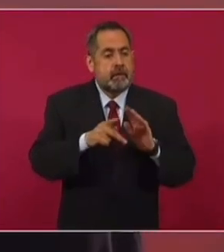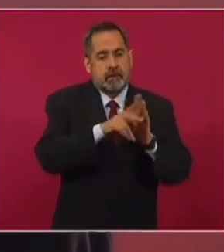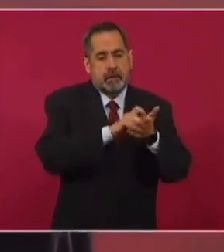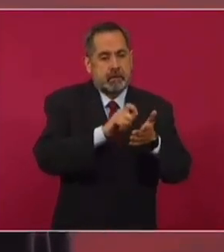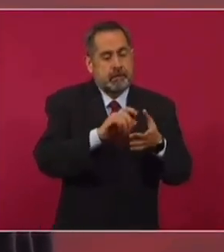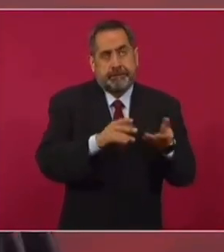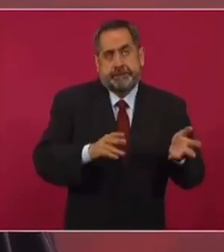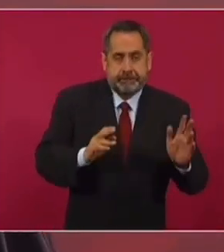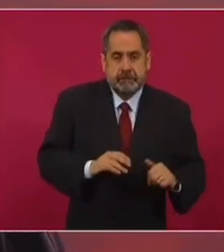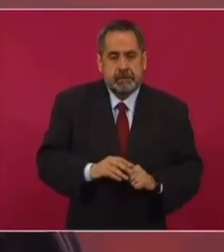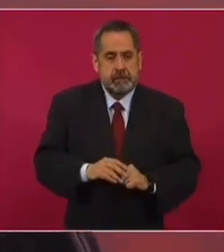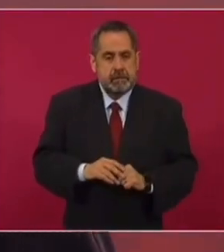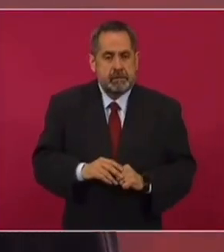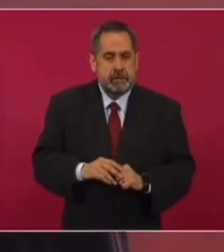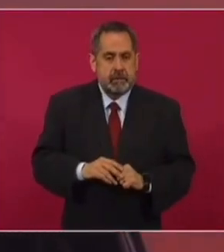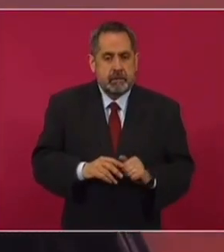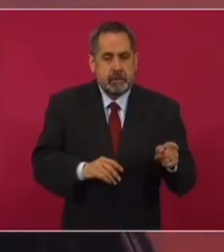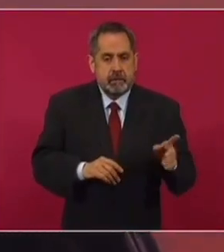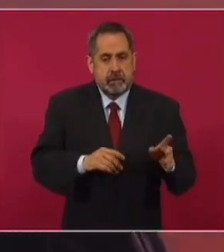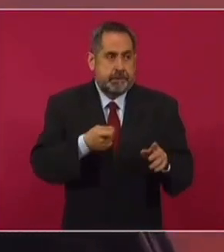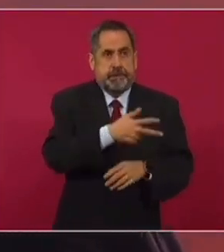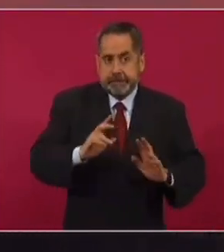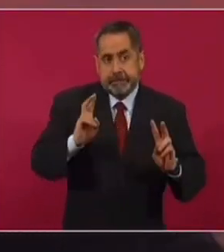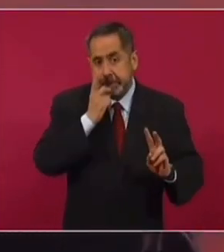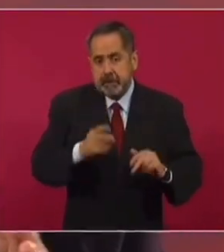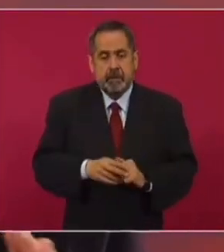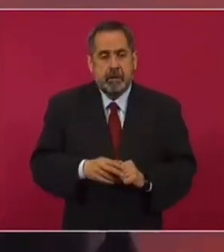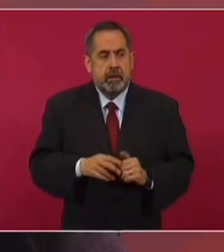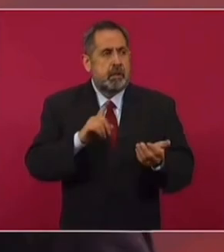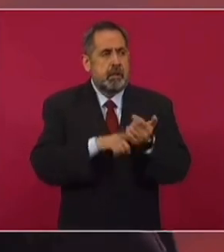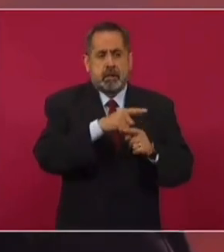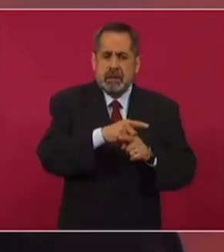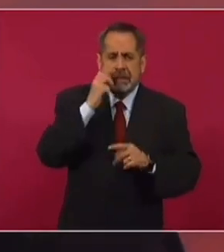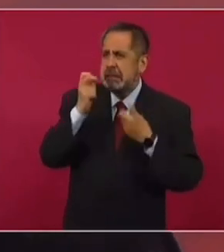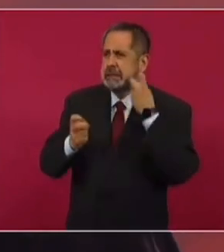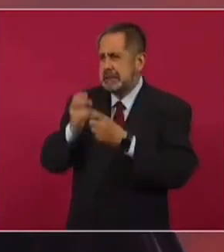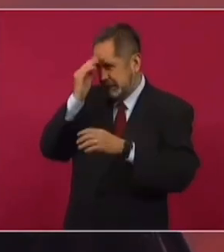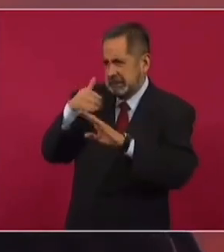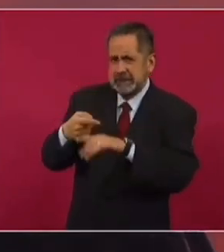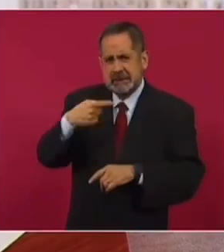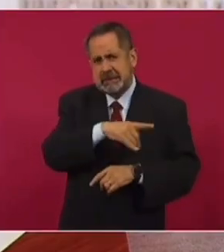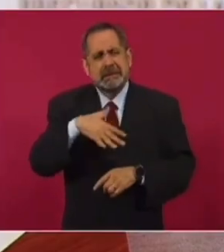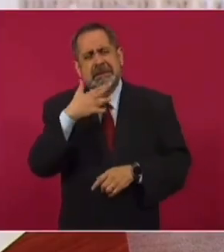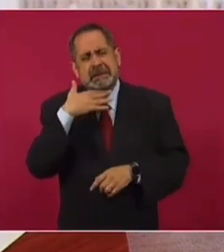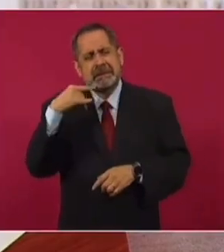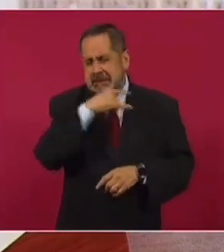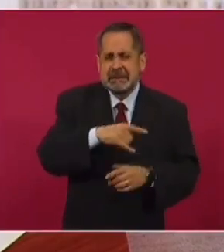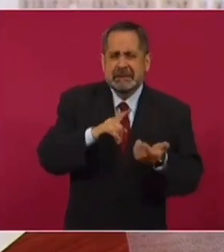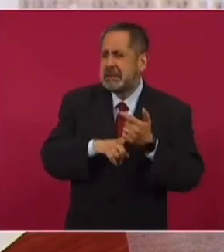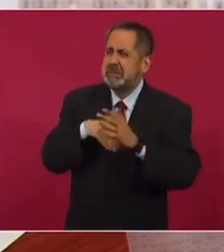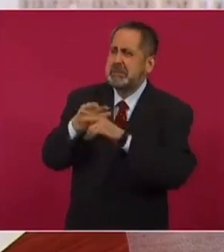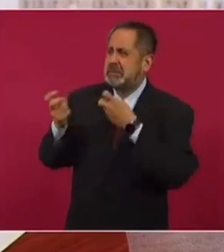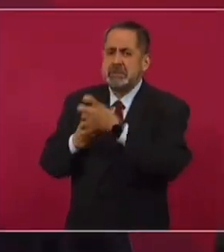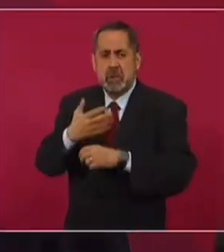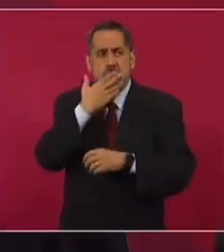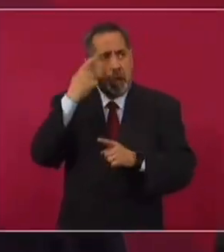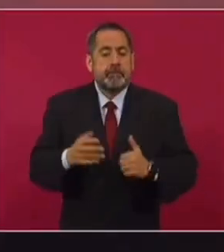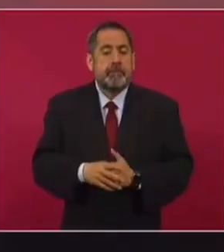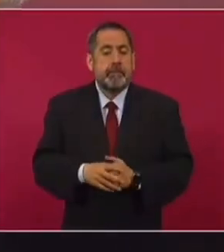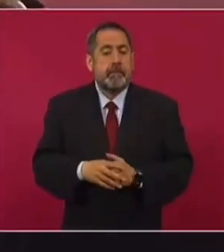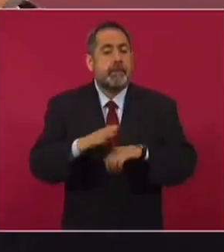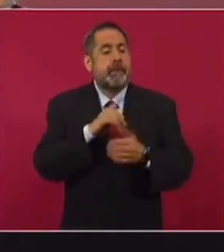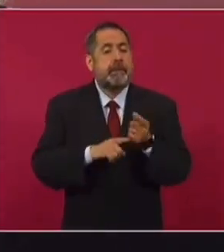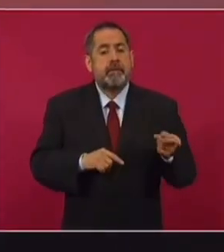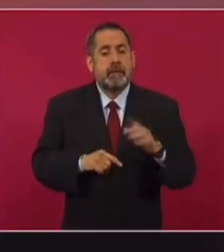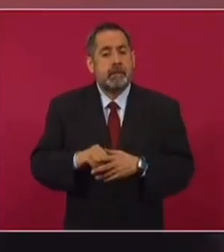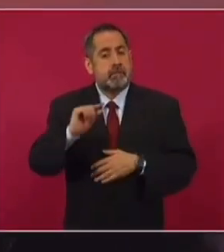periodista porque le tengo que decir así, pero sin duda golpeador, corrupto, mercenario, sin ideales y sin principios,